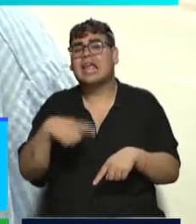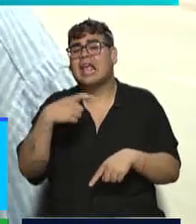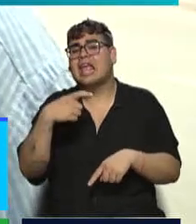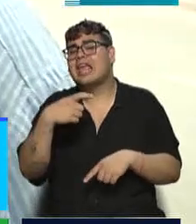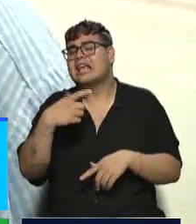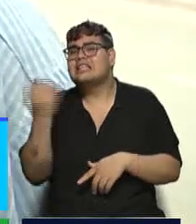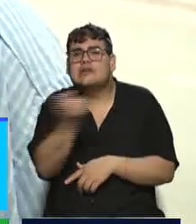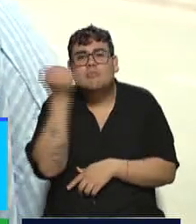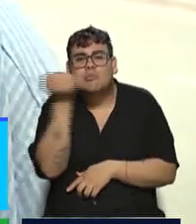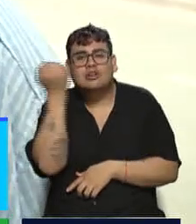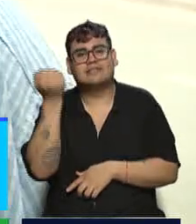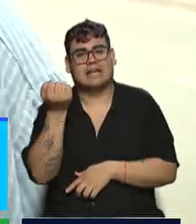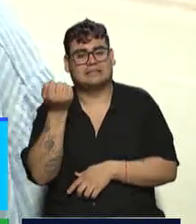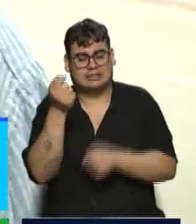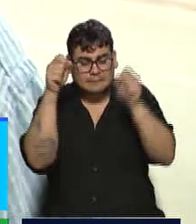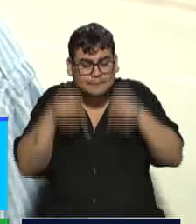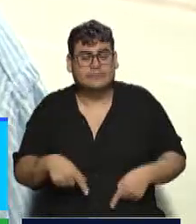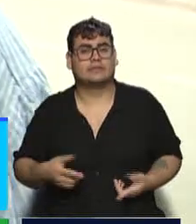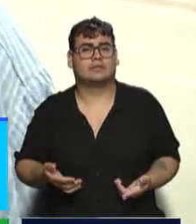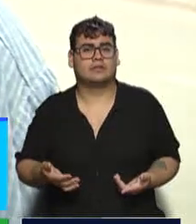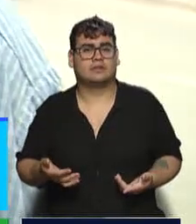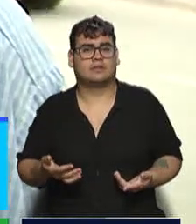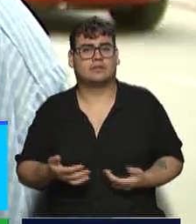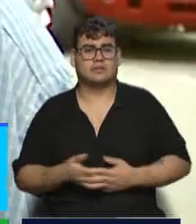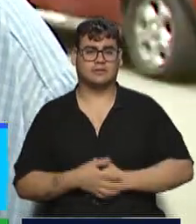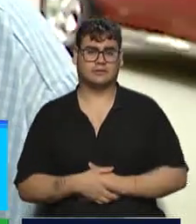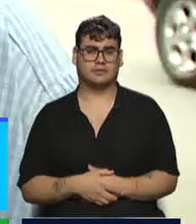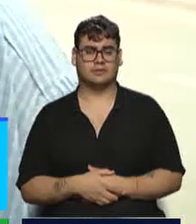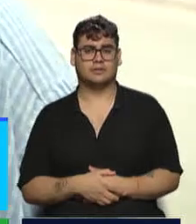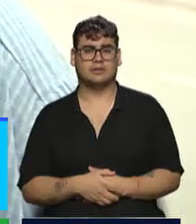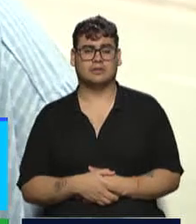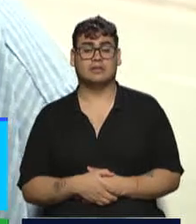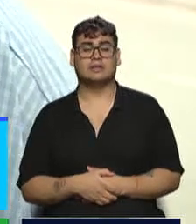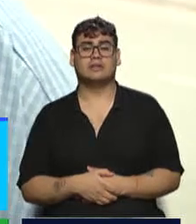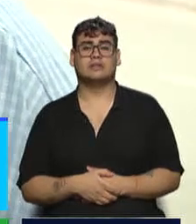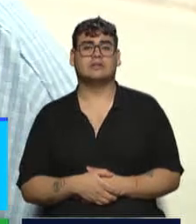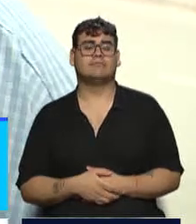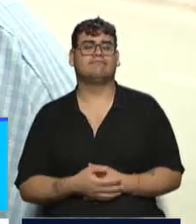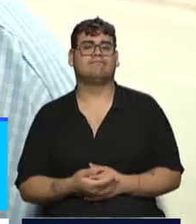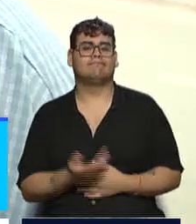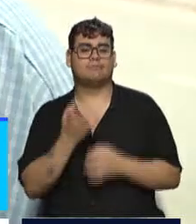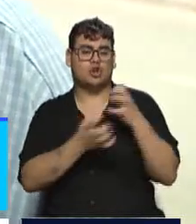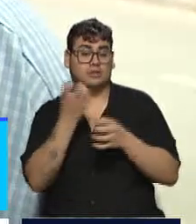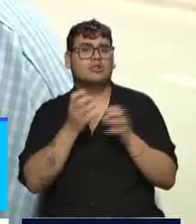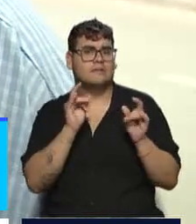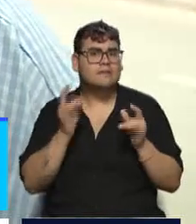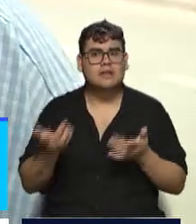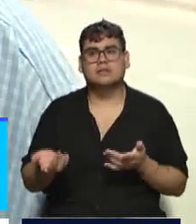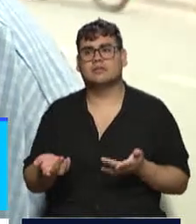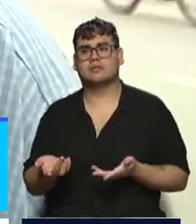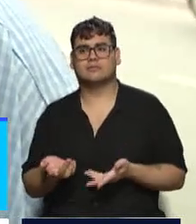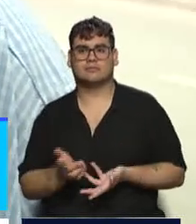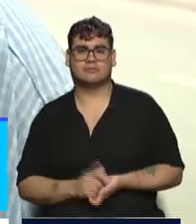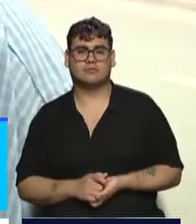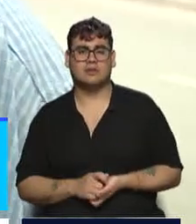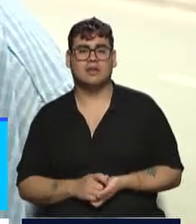perteneciente a las economías regionales, es de alto valor agregado. En este sentido hemos